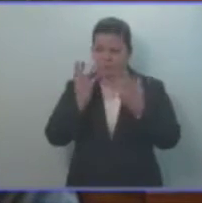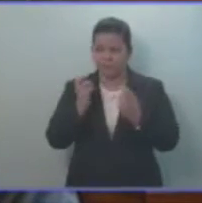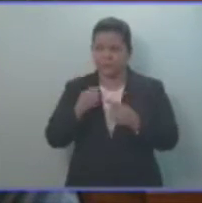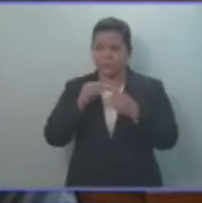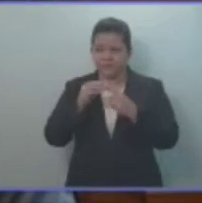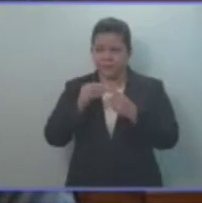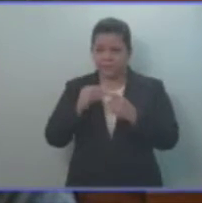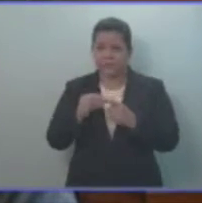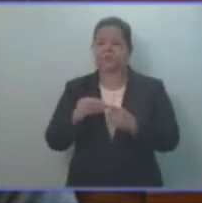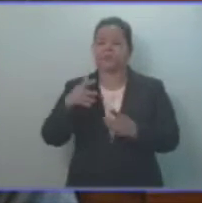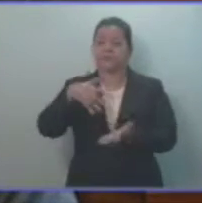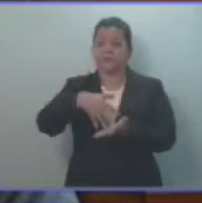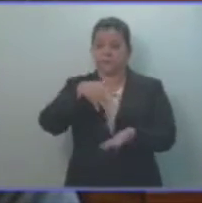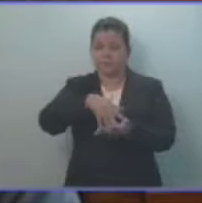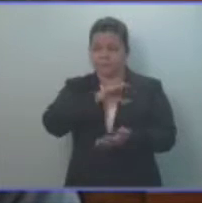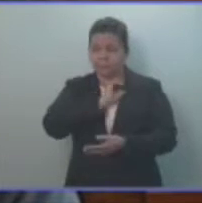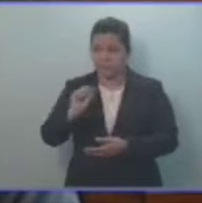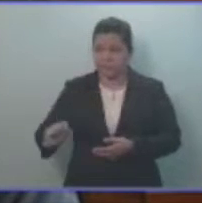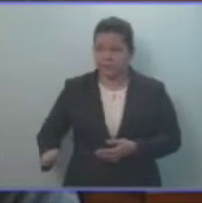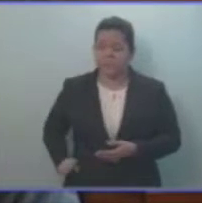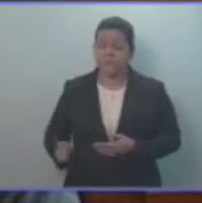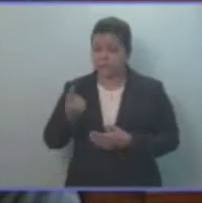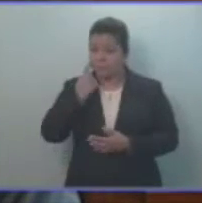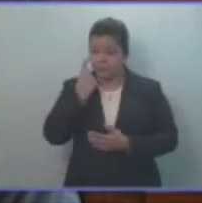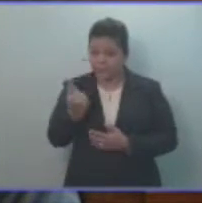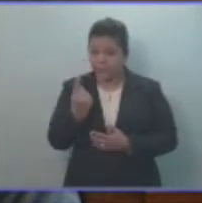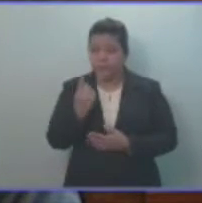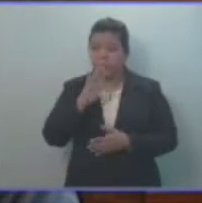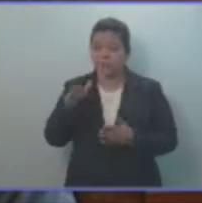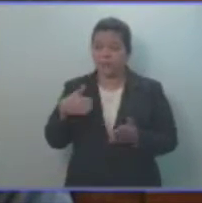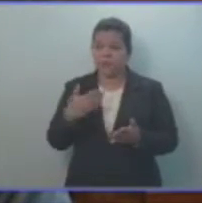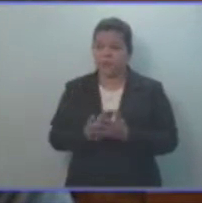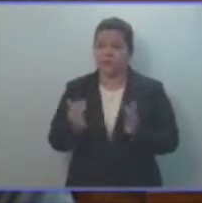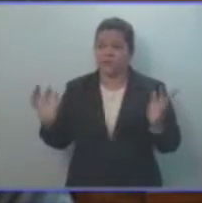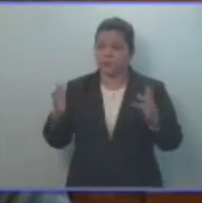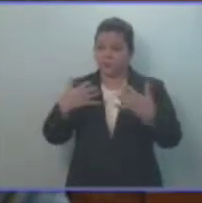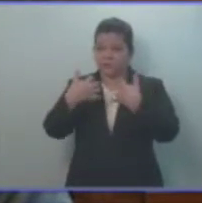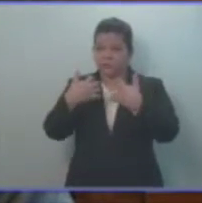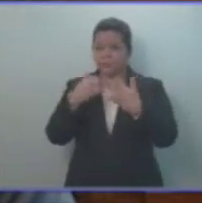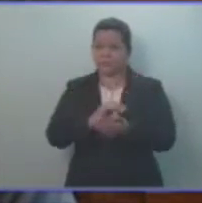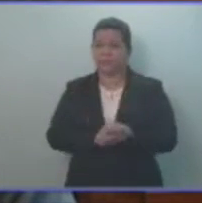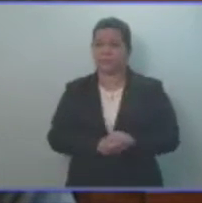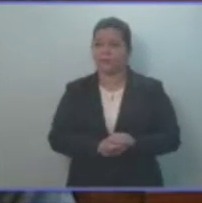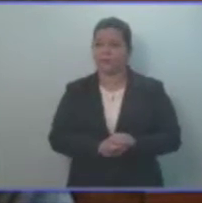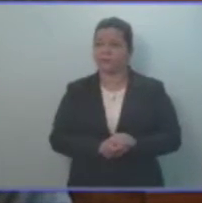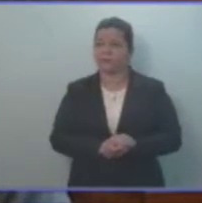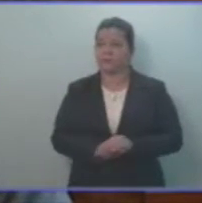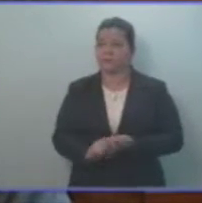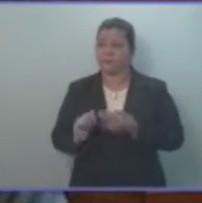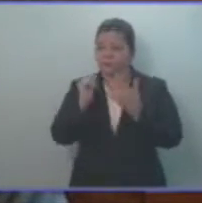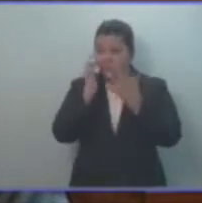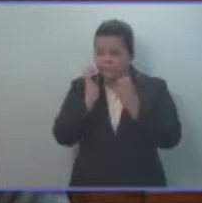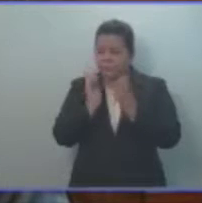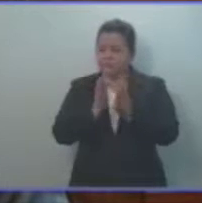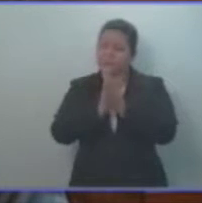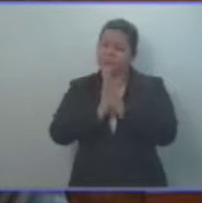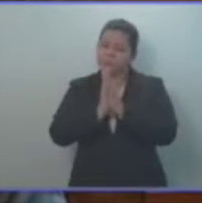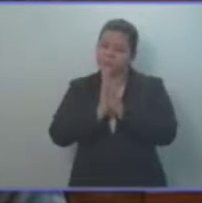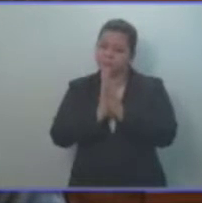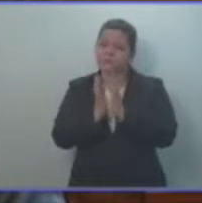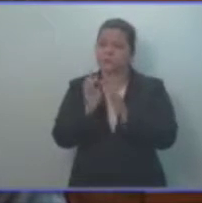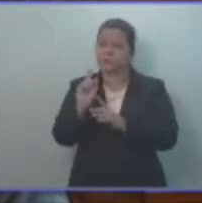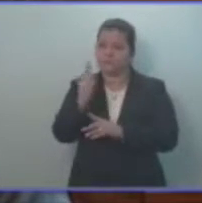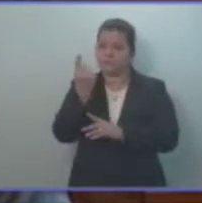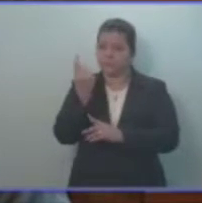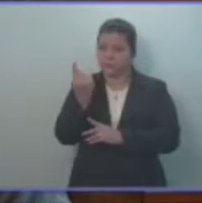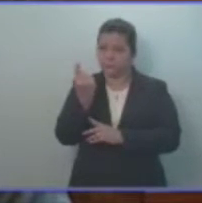salvadoreño que está pendiente del desarrollo de esta sesión plenaria. He solicitado la palabra para, en primer